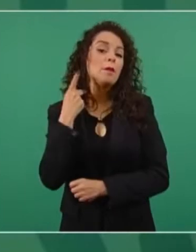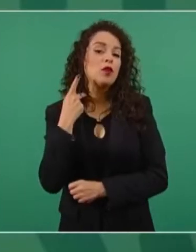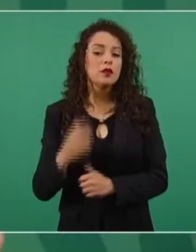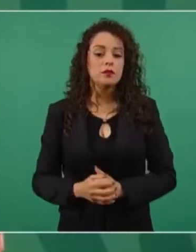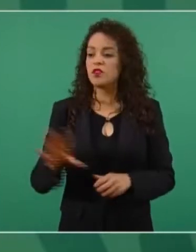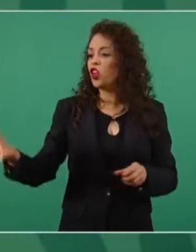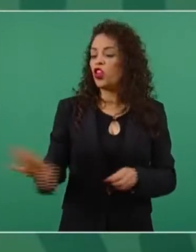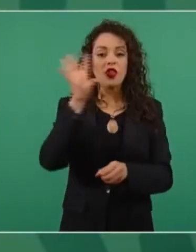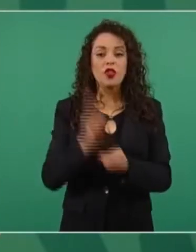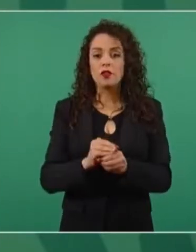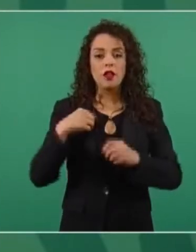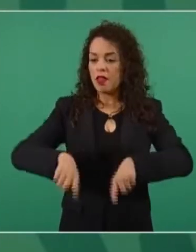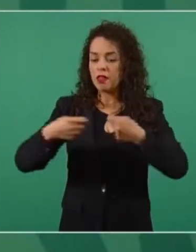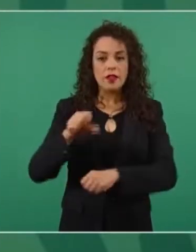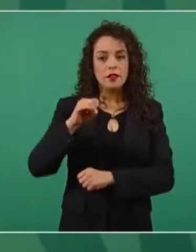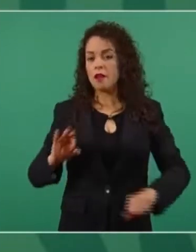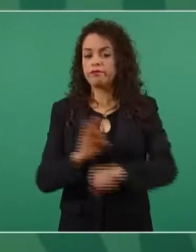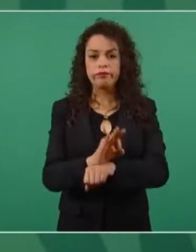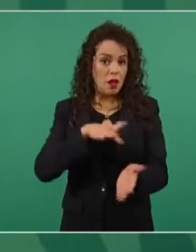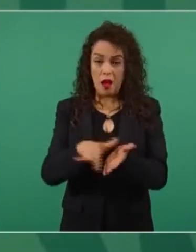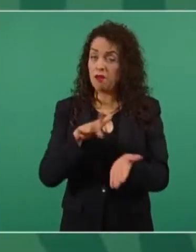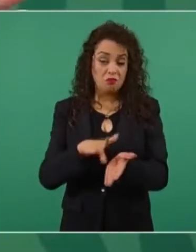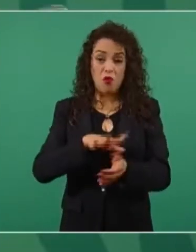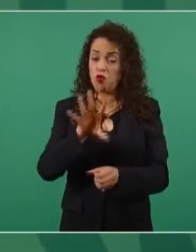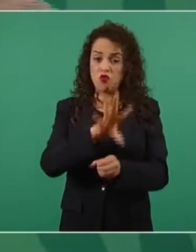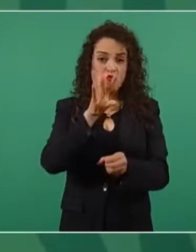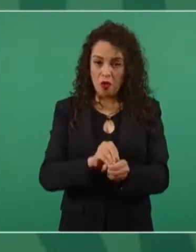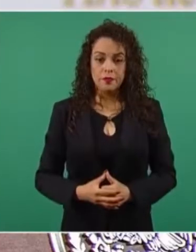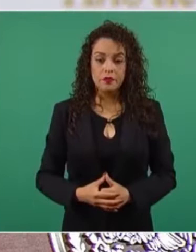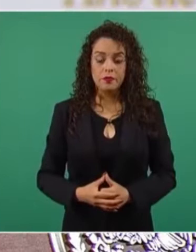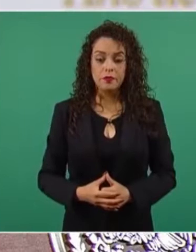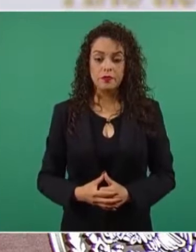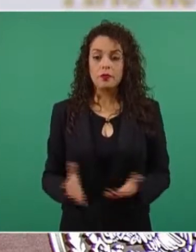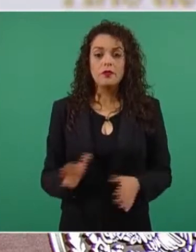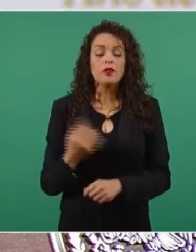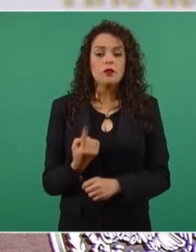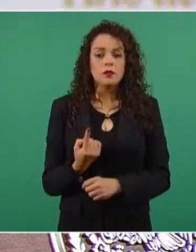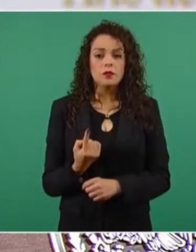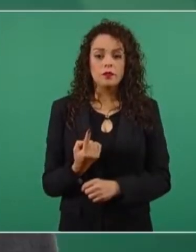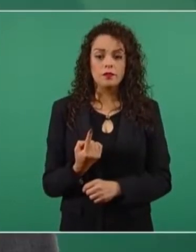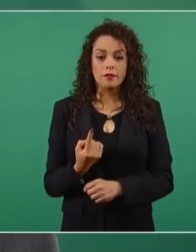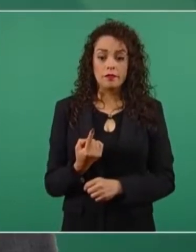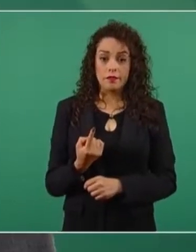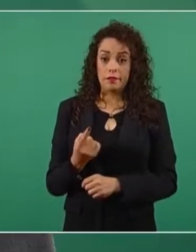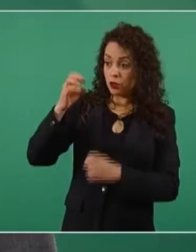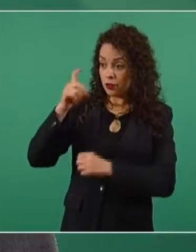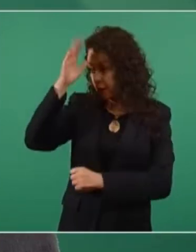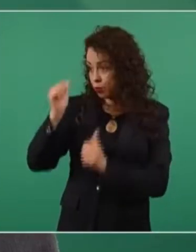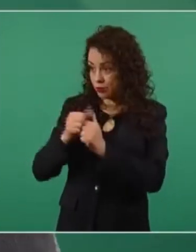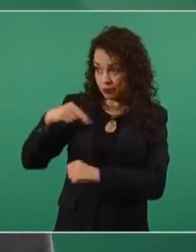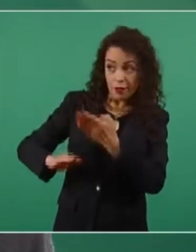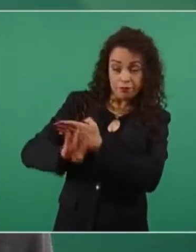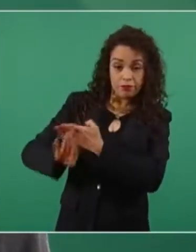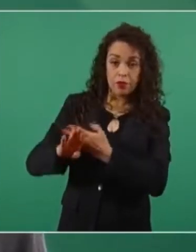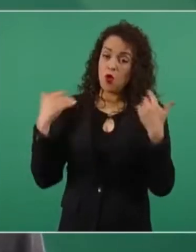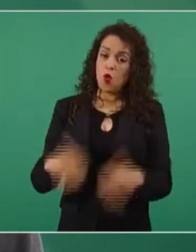todo. Todo me apoya. Y mi respaldo también porque los adversarios nuestros se